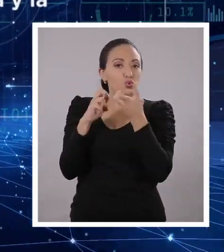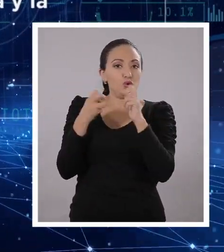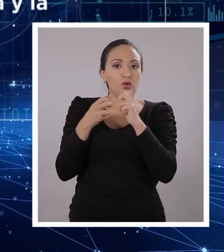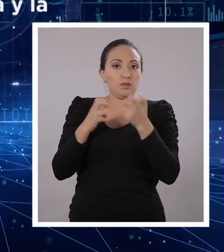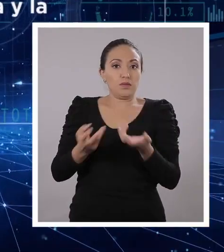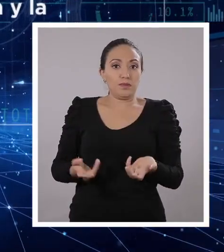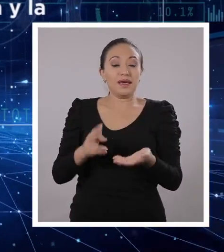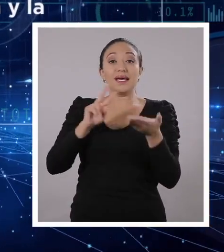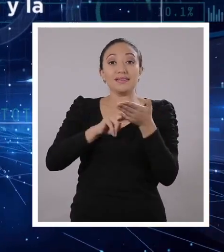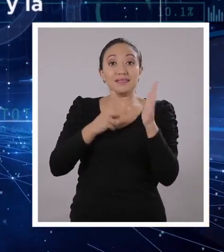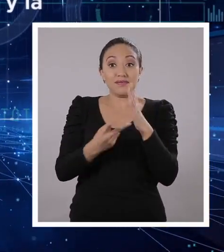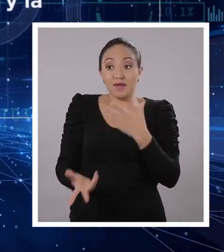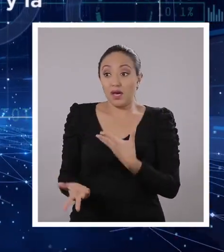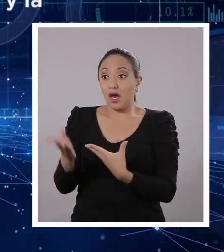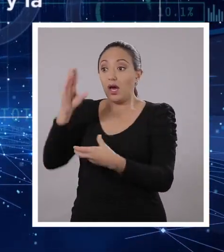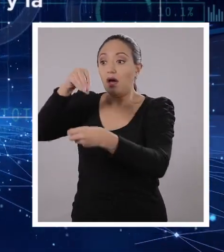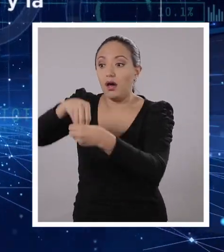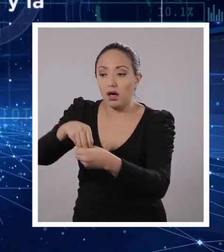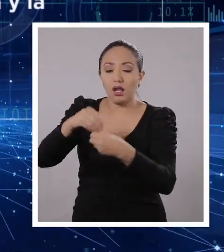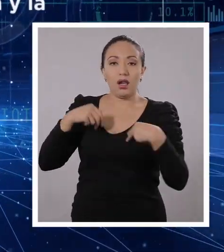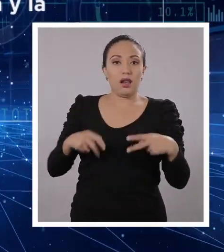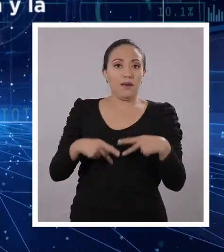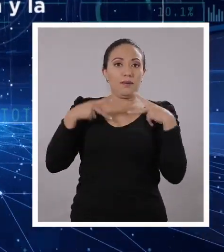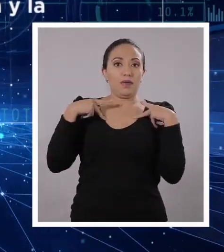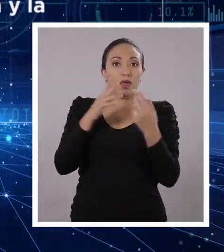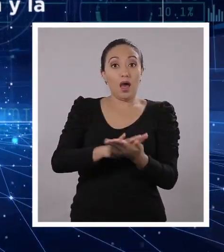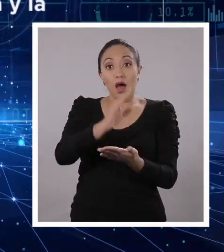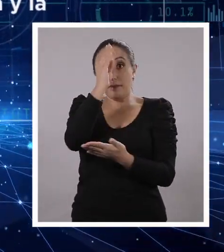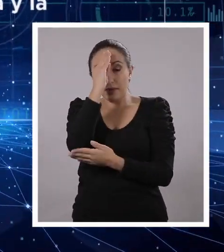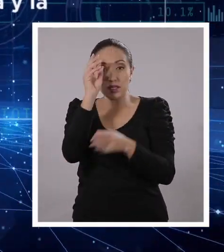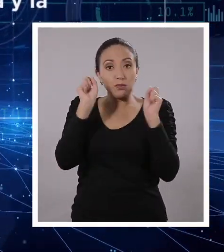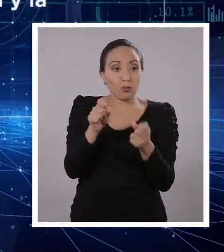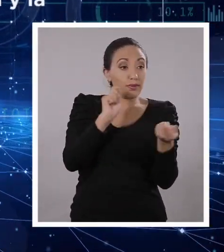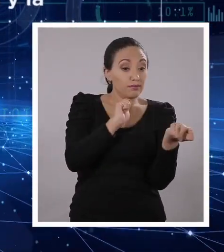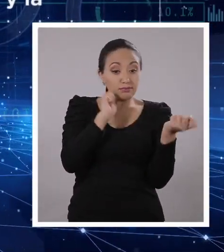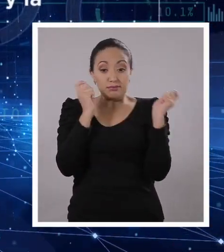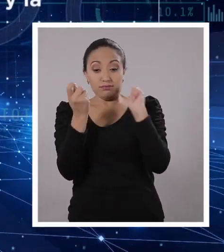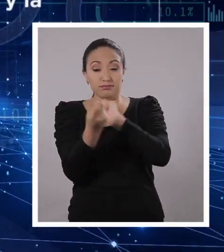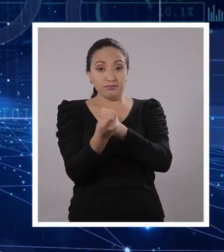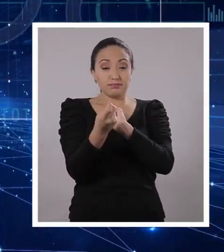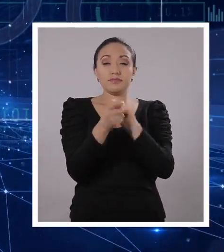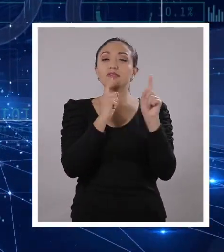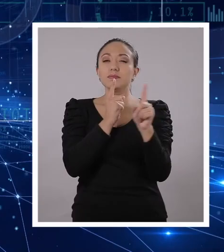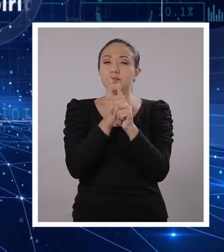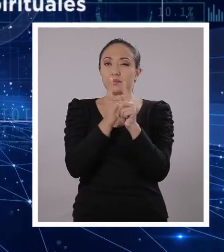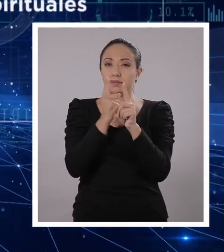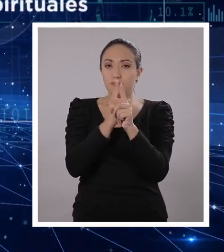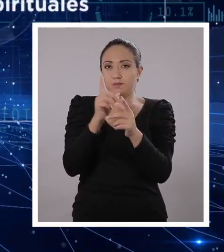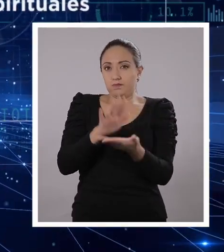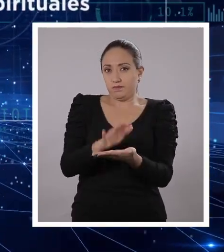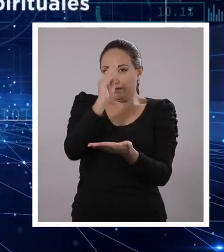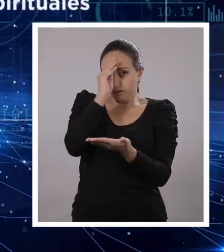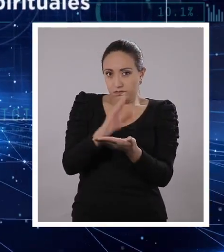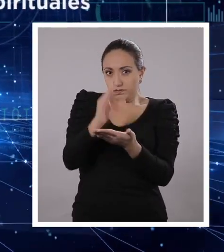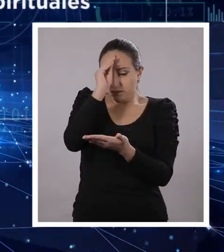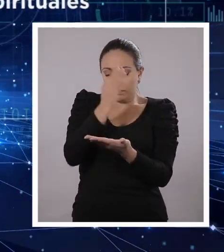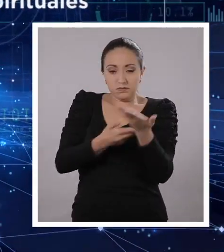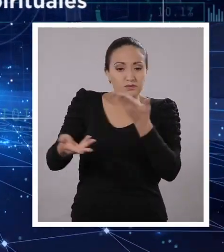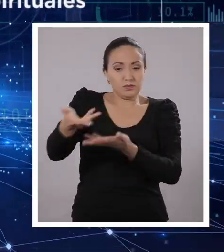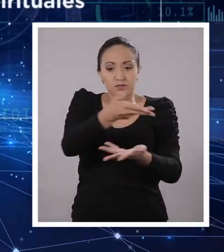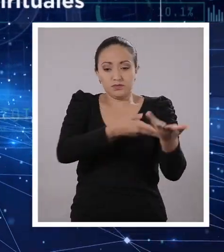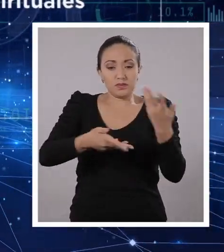resuelve problemas. Es decir, se involucra con la vida, aprende de ella y la transforma. Para ello ha desarrollado habilidades